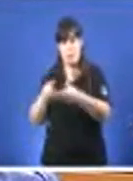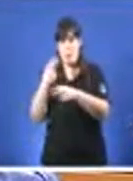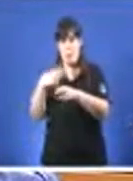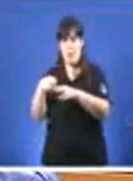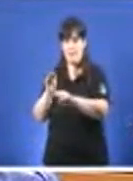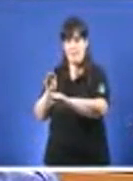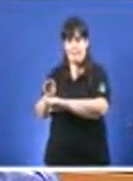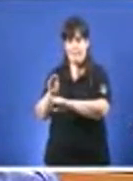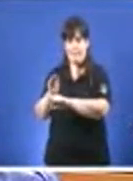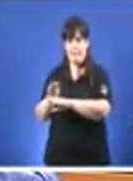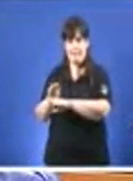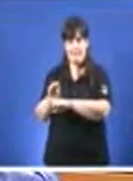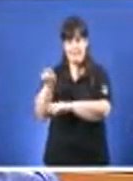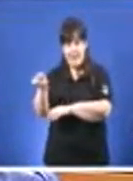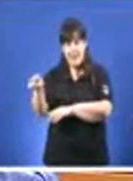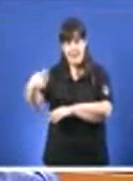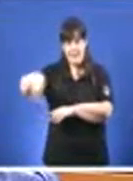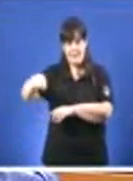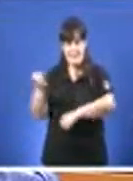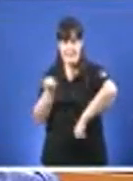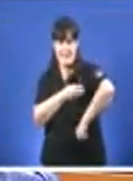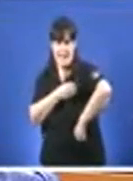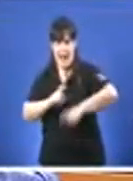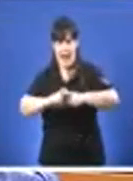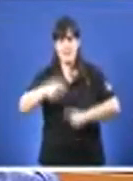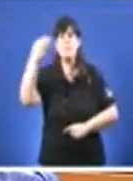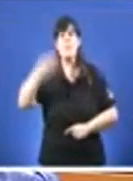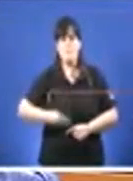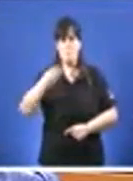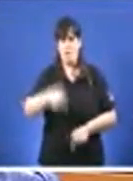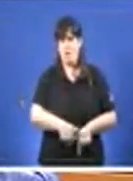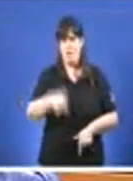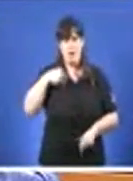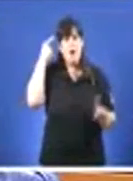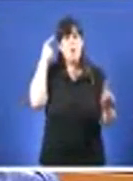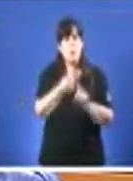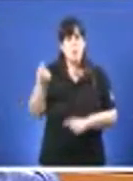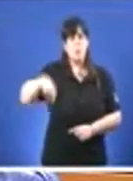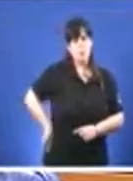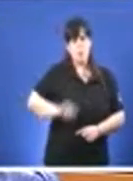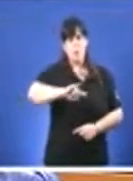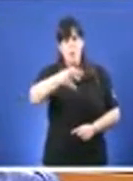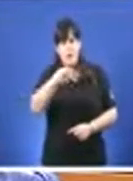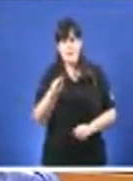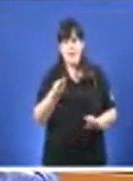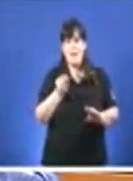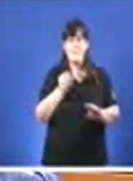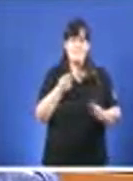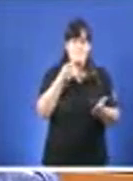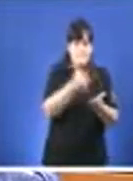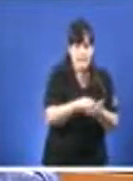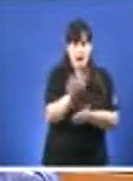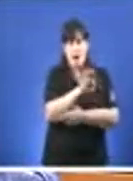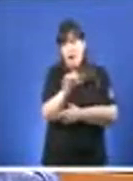cunha caixa B generalizada que sirve para pagar sobre soldos, obras ou gastos correntes. Hai de